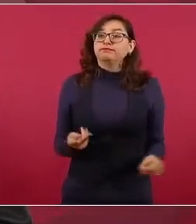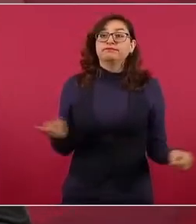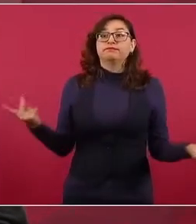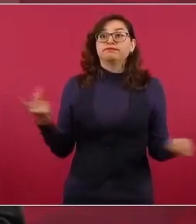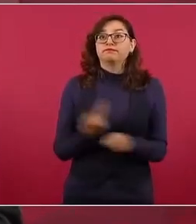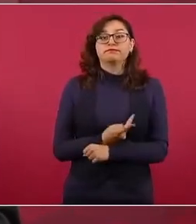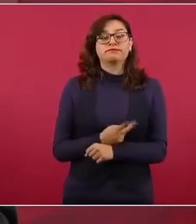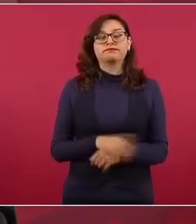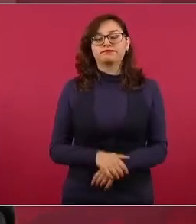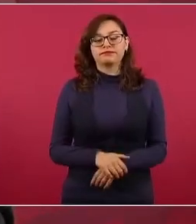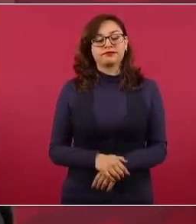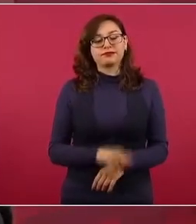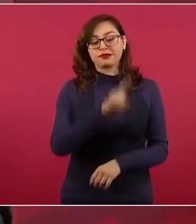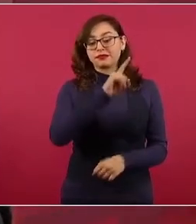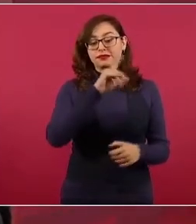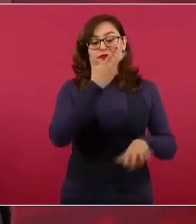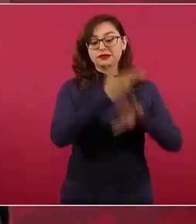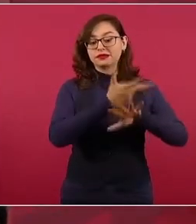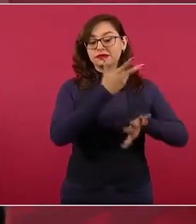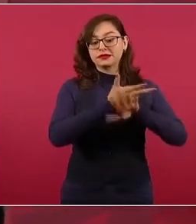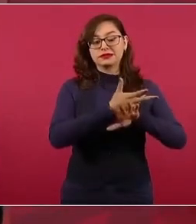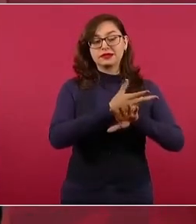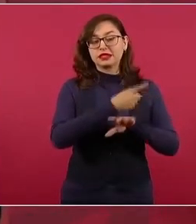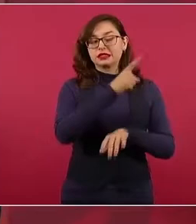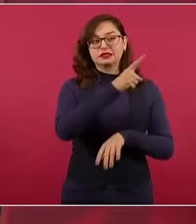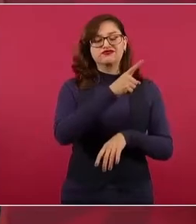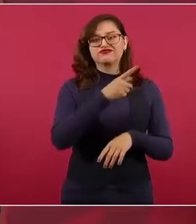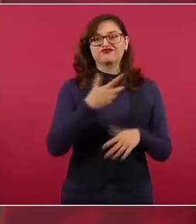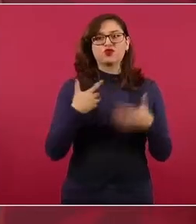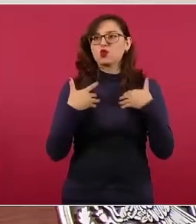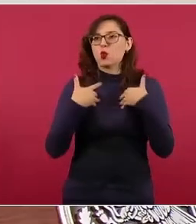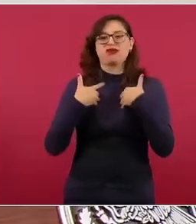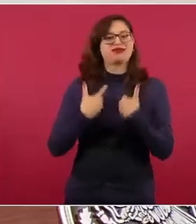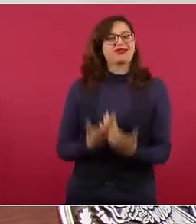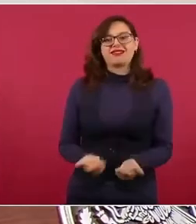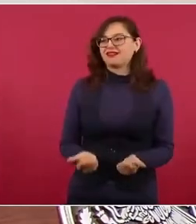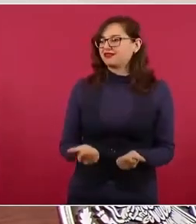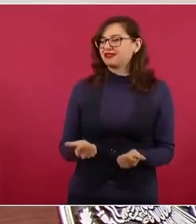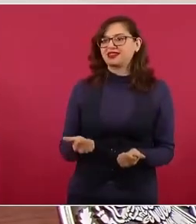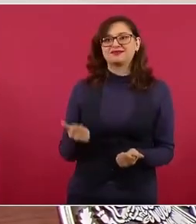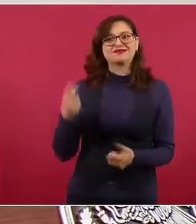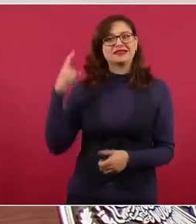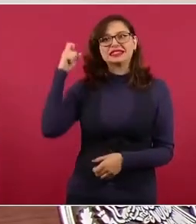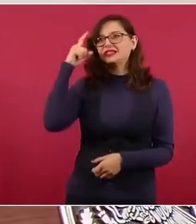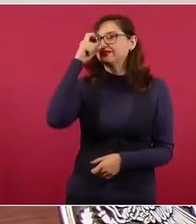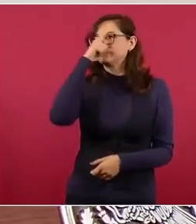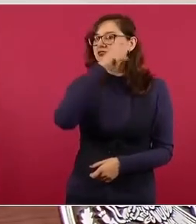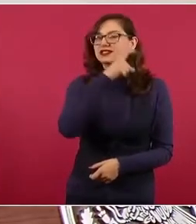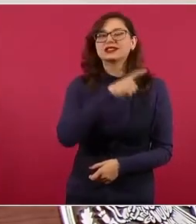aceptar, sobre todo por sus